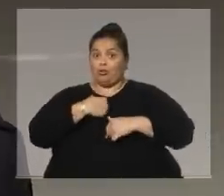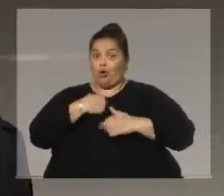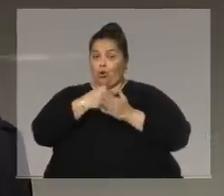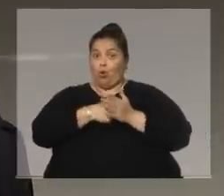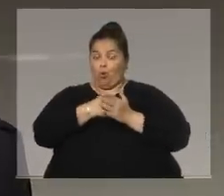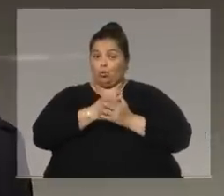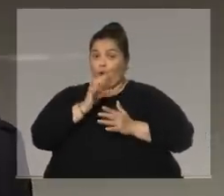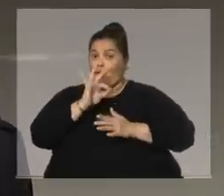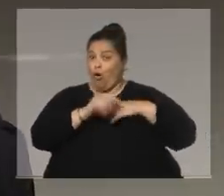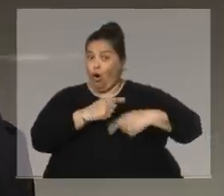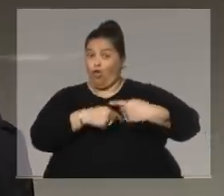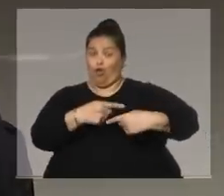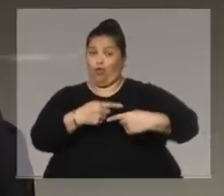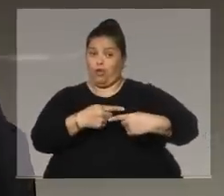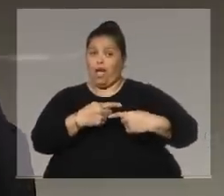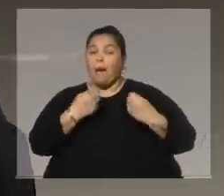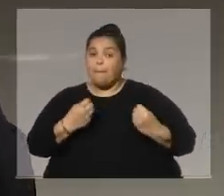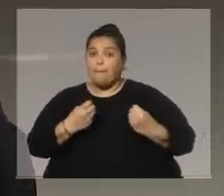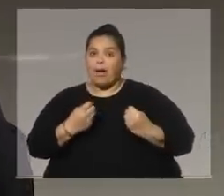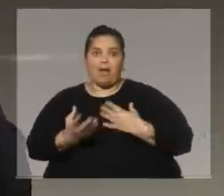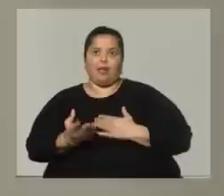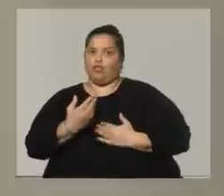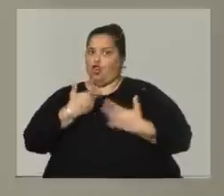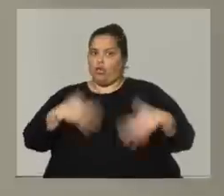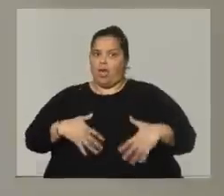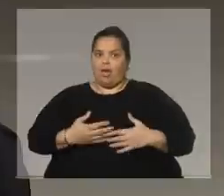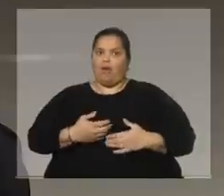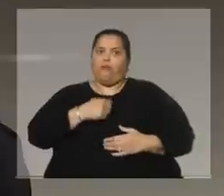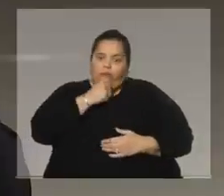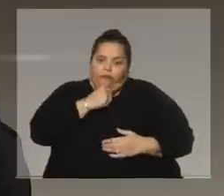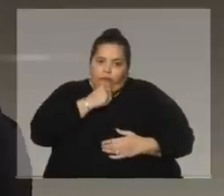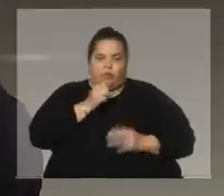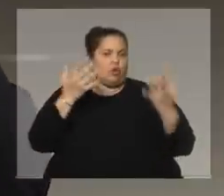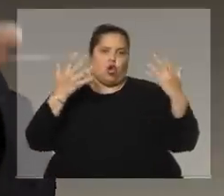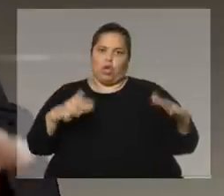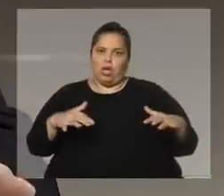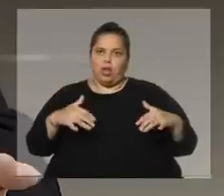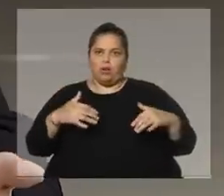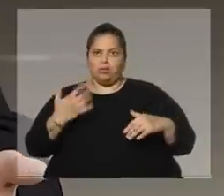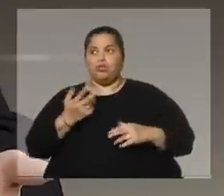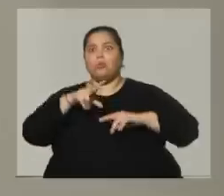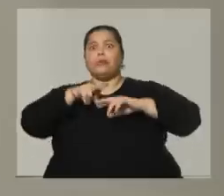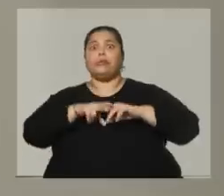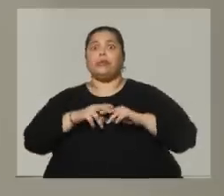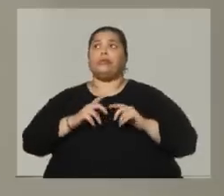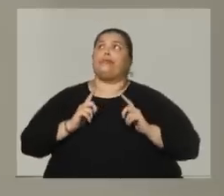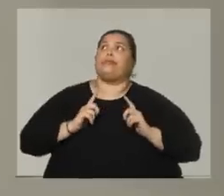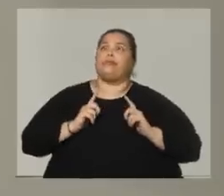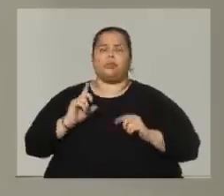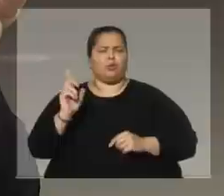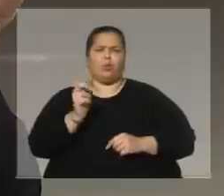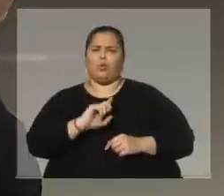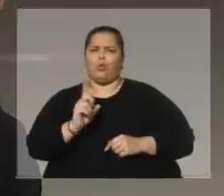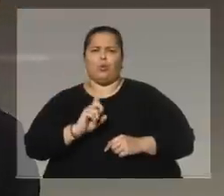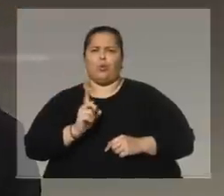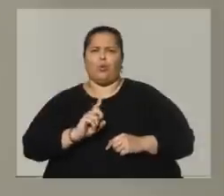días, como dice Clint Eastwood, para que el viejo no entre. Y todavía arriba de todo eso, me voy a sentar. que el viejo salga. Exacto, me voy a